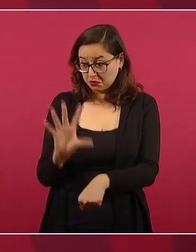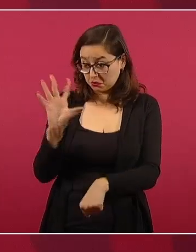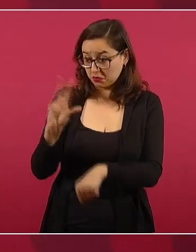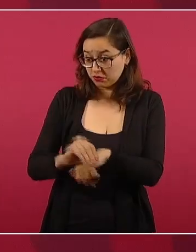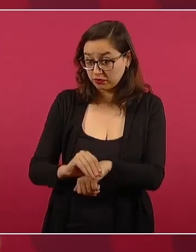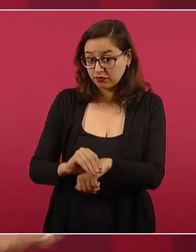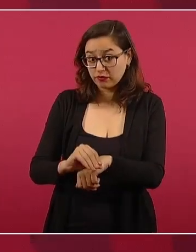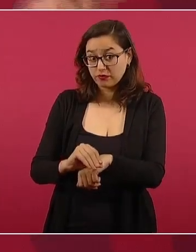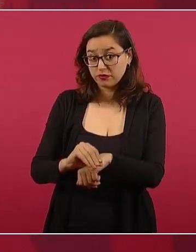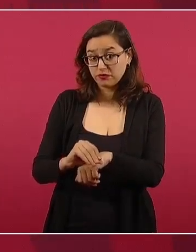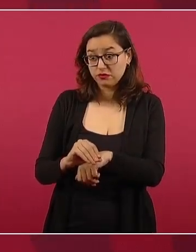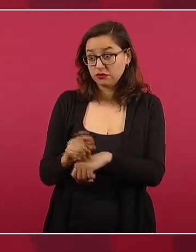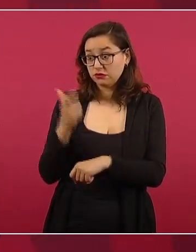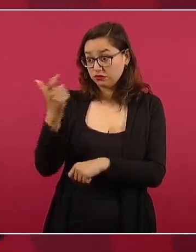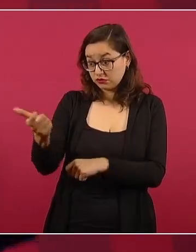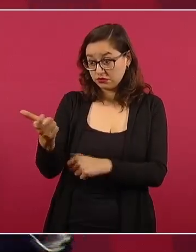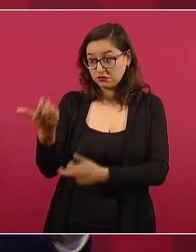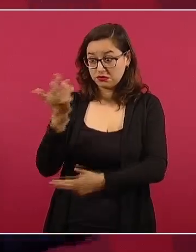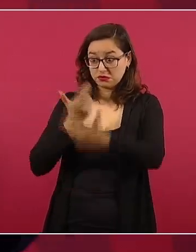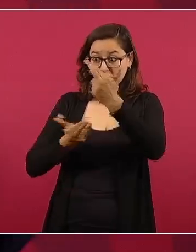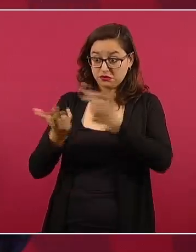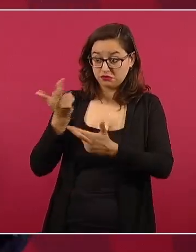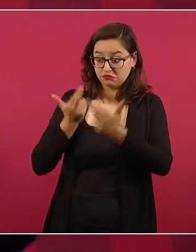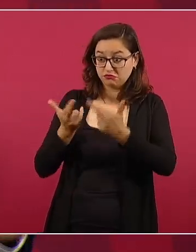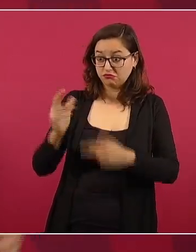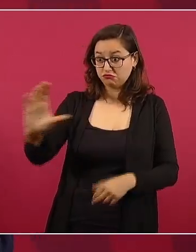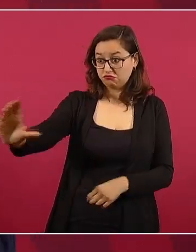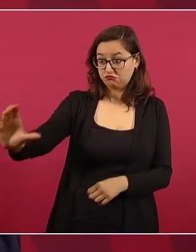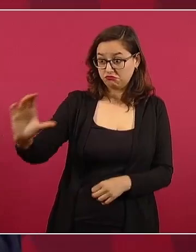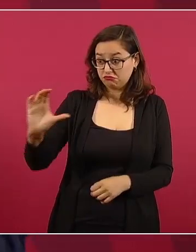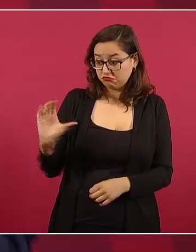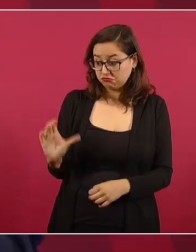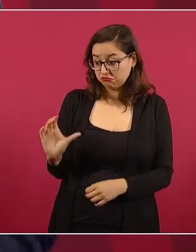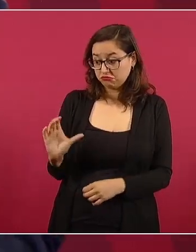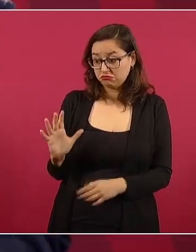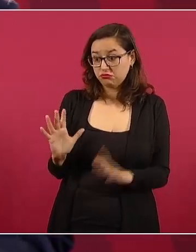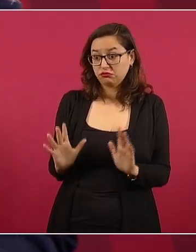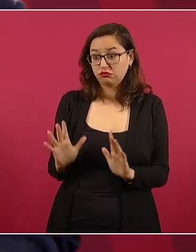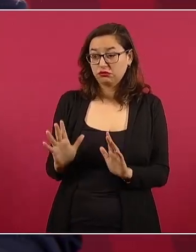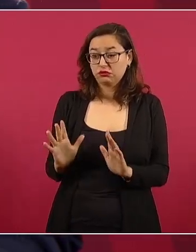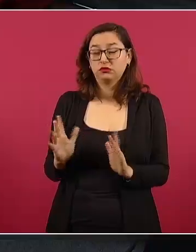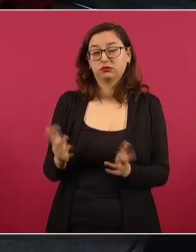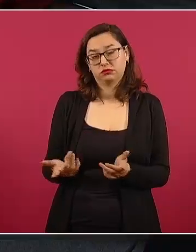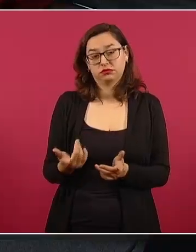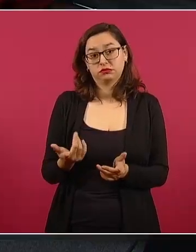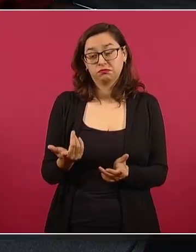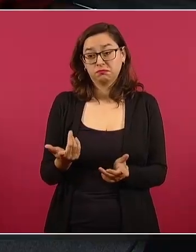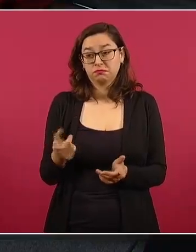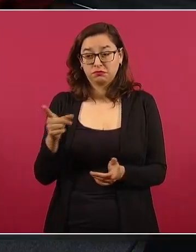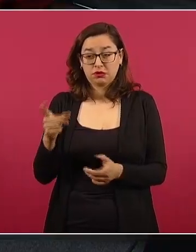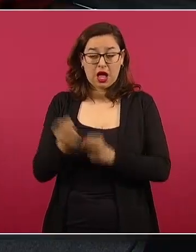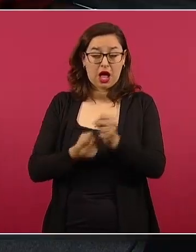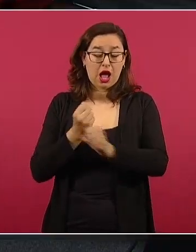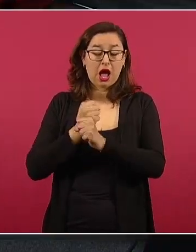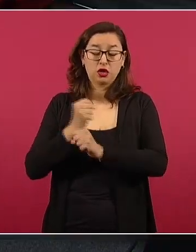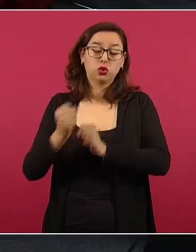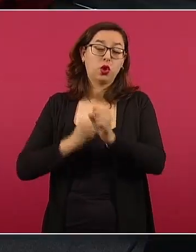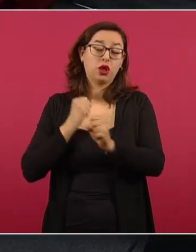si devuelven el dinero sustraído ilegalmente,